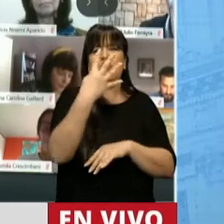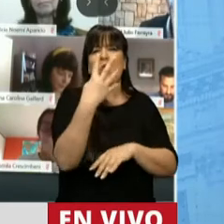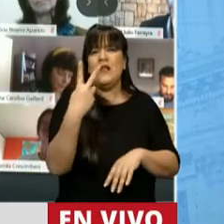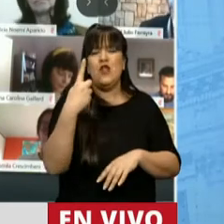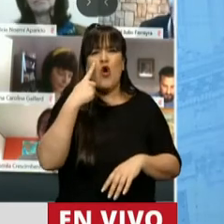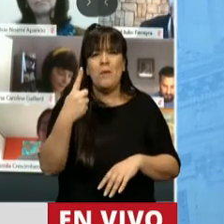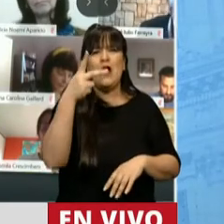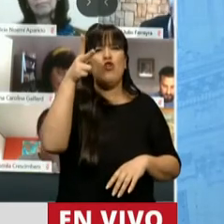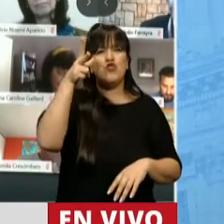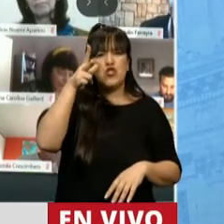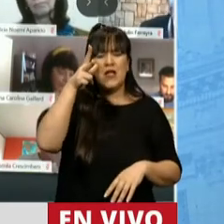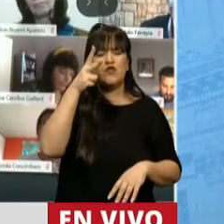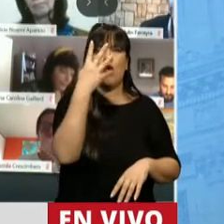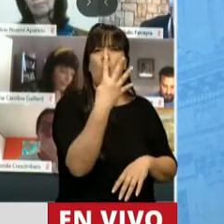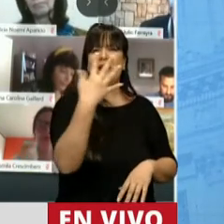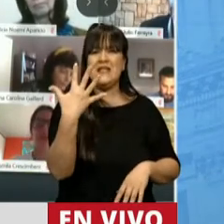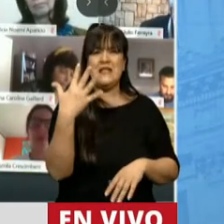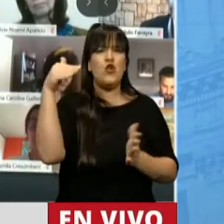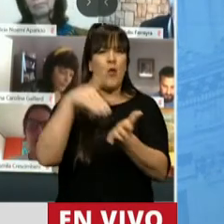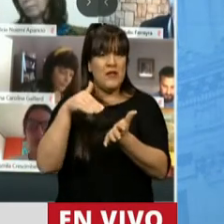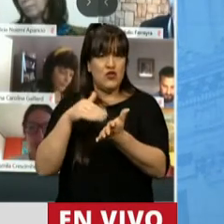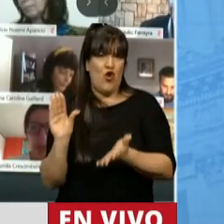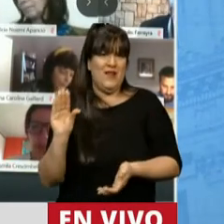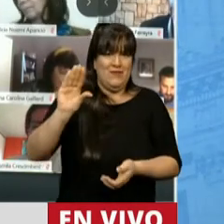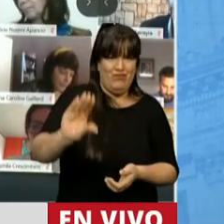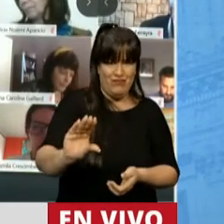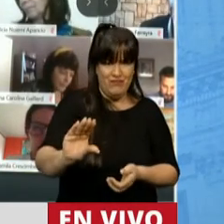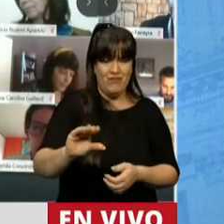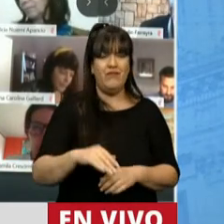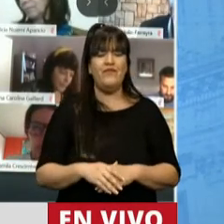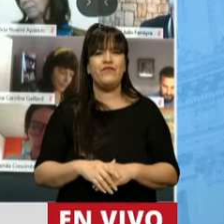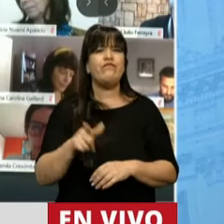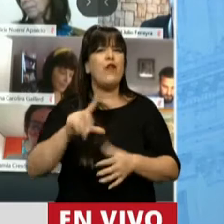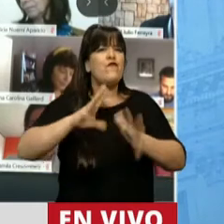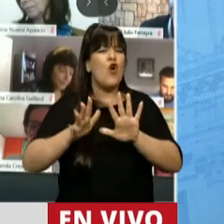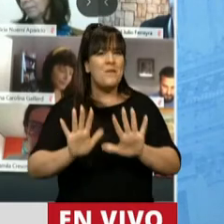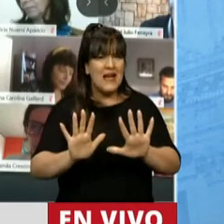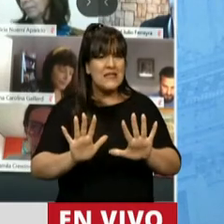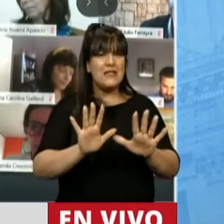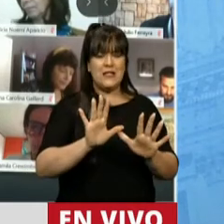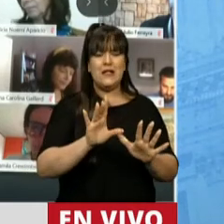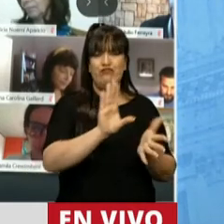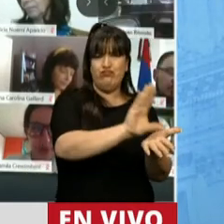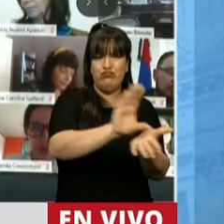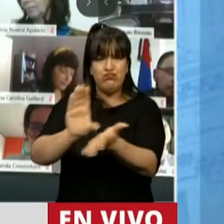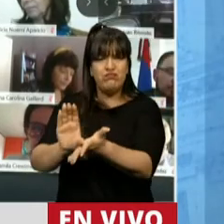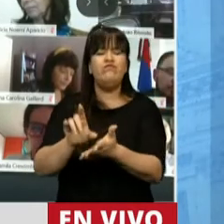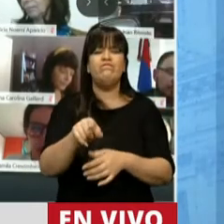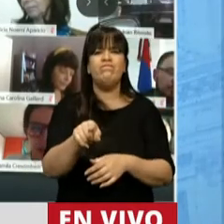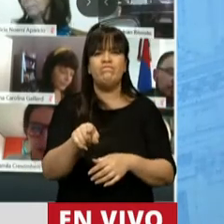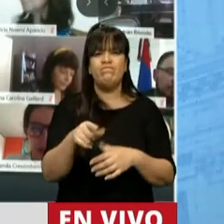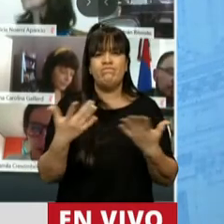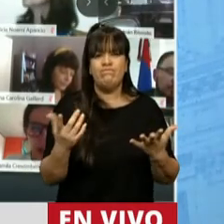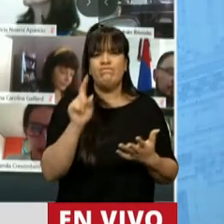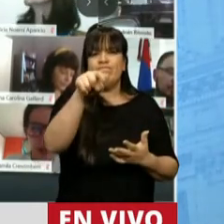.845 millones. Esta dinámica inevitablemente